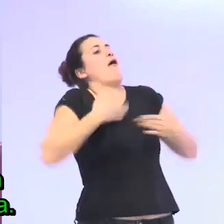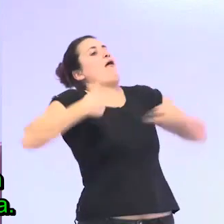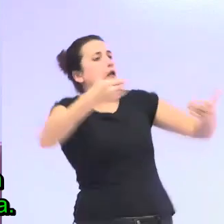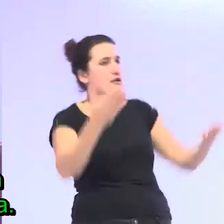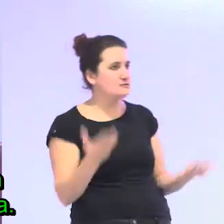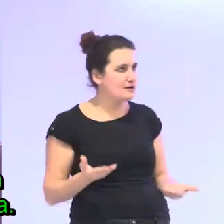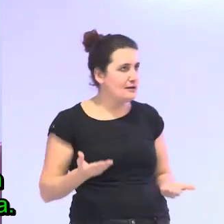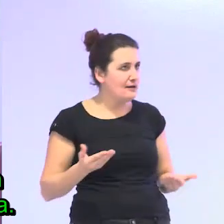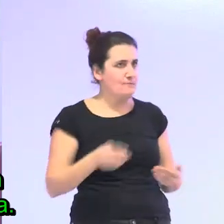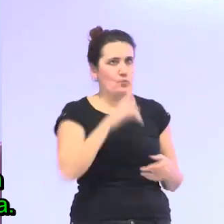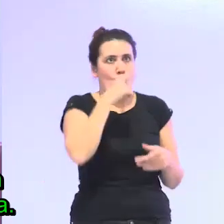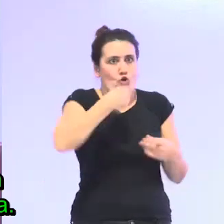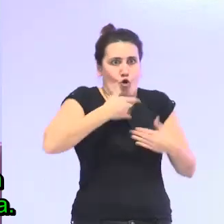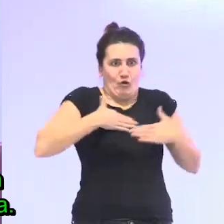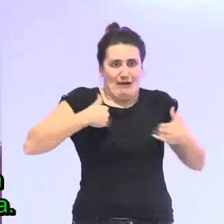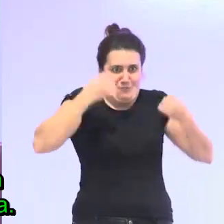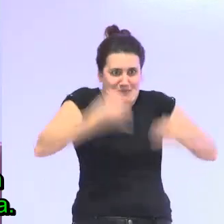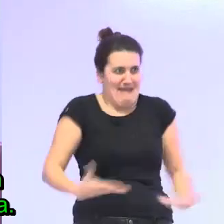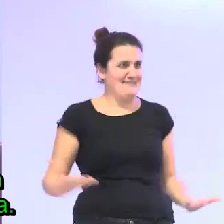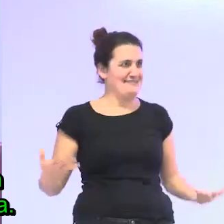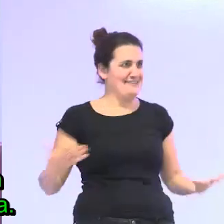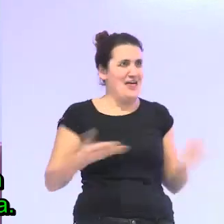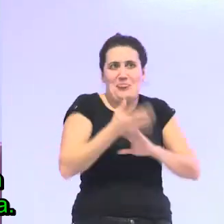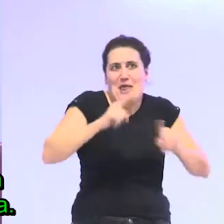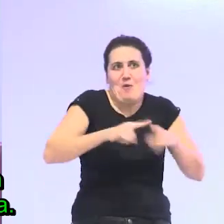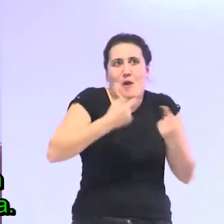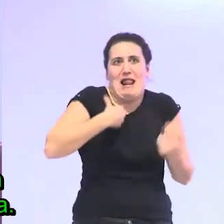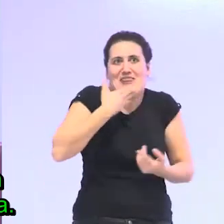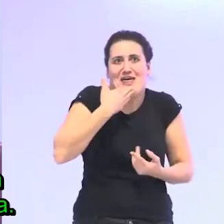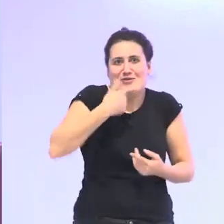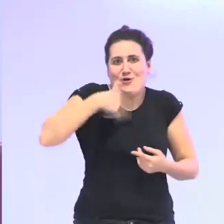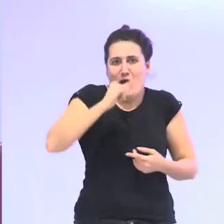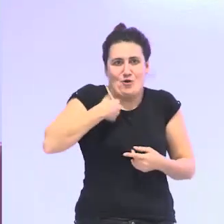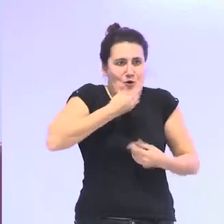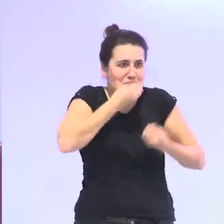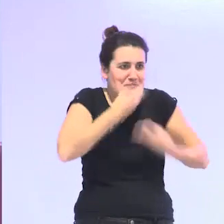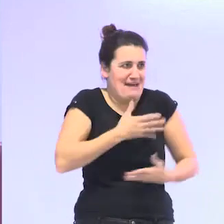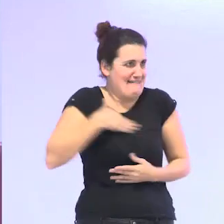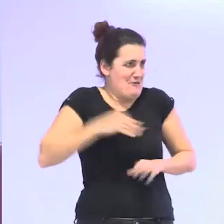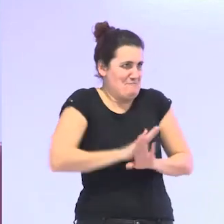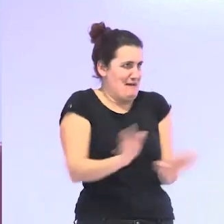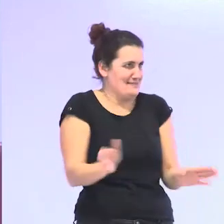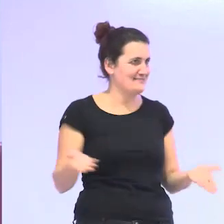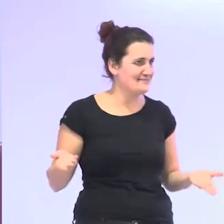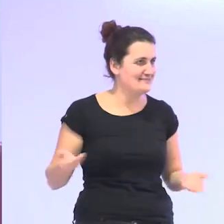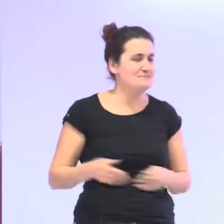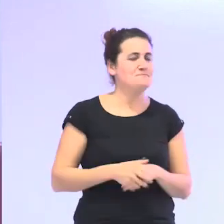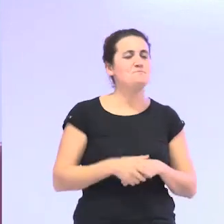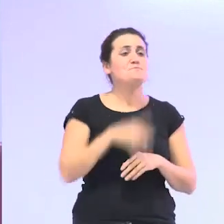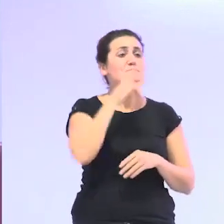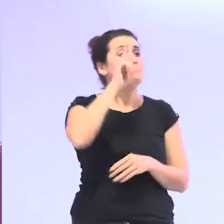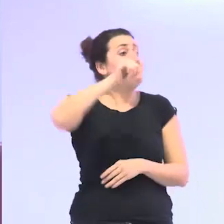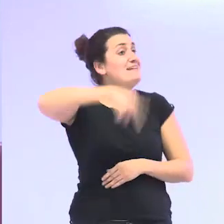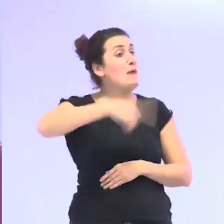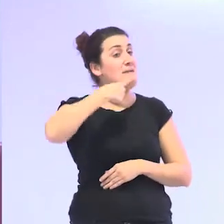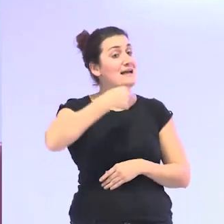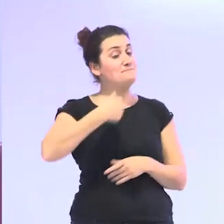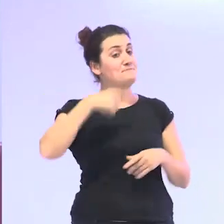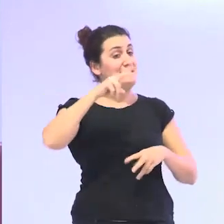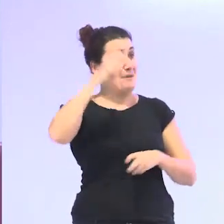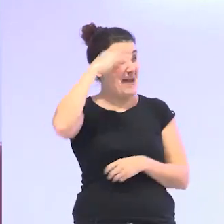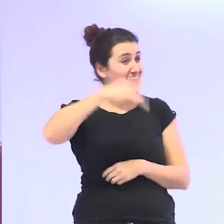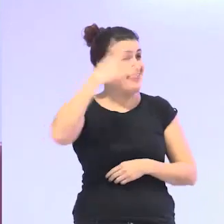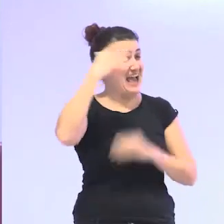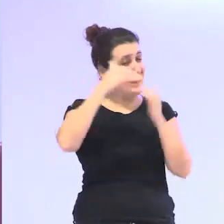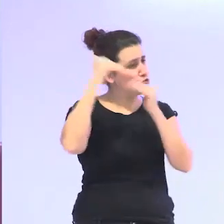bueno pues lo que espero es estar bien independientemente de la edad que tenga ¿no? bueno también hay que superar esta idea